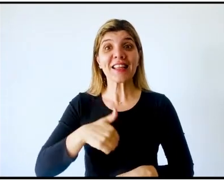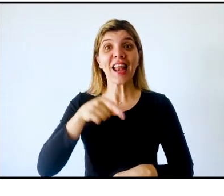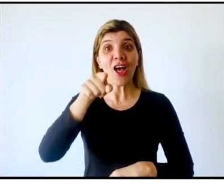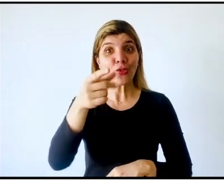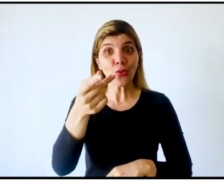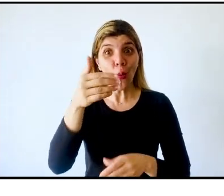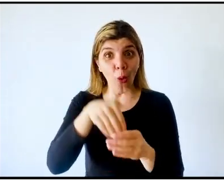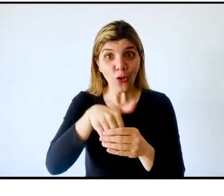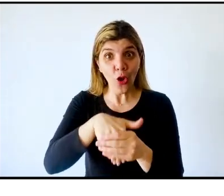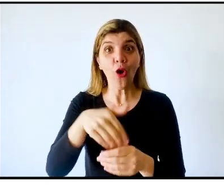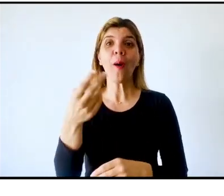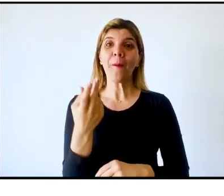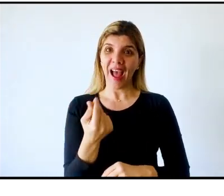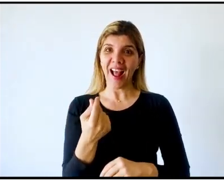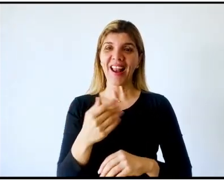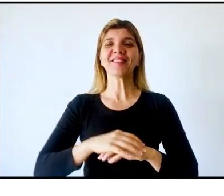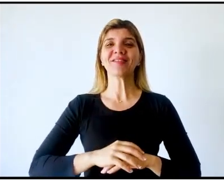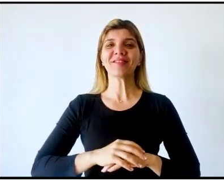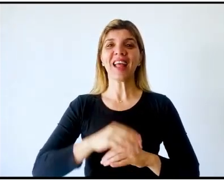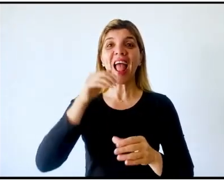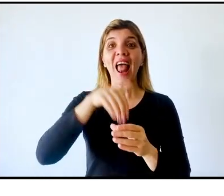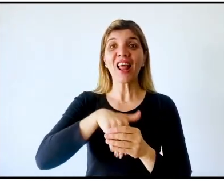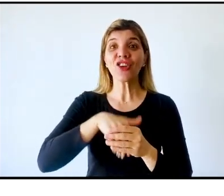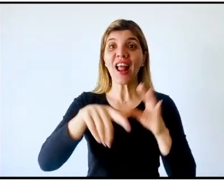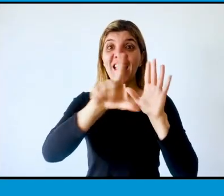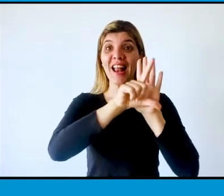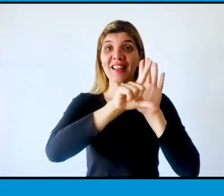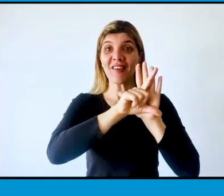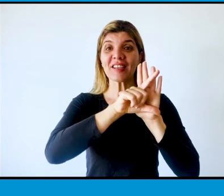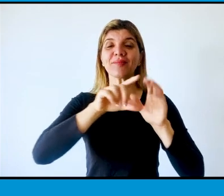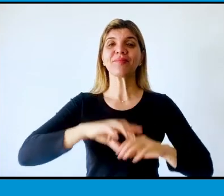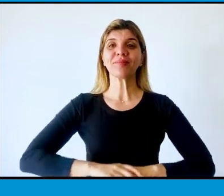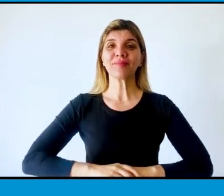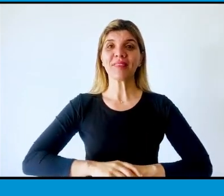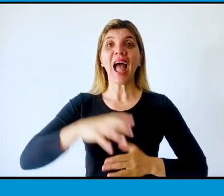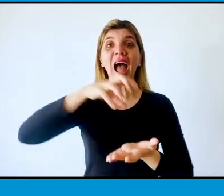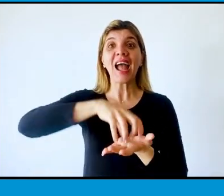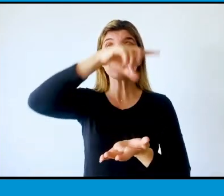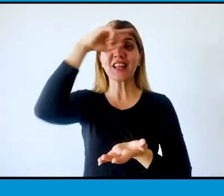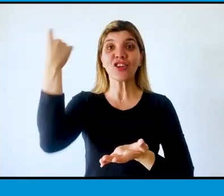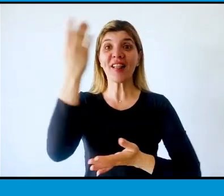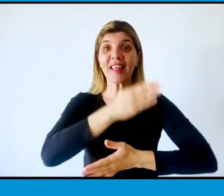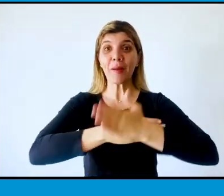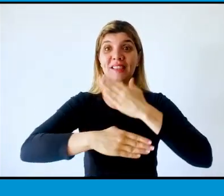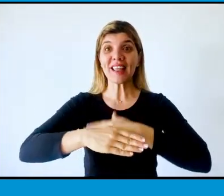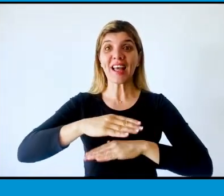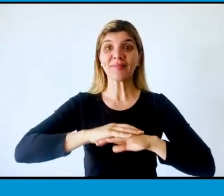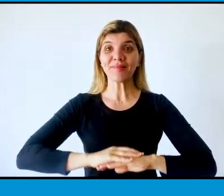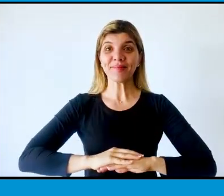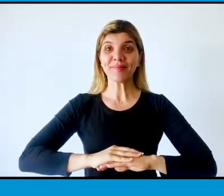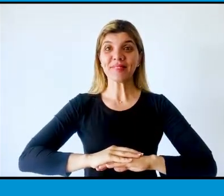voto cuenta. Elecciones legislativas. Agencia Nacional de Discapacidad.